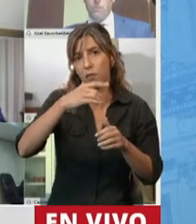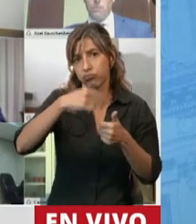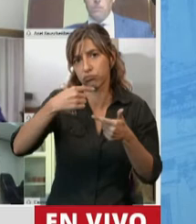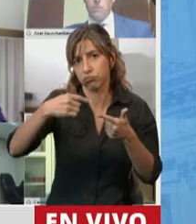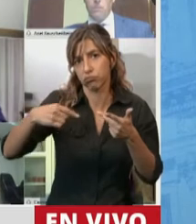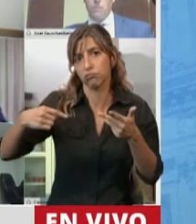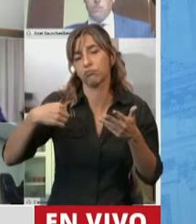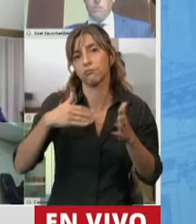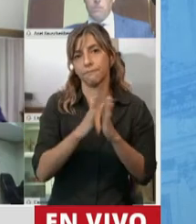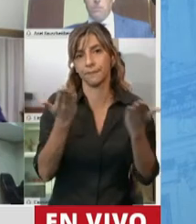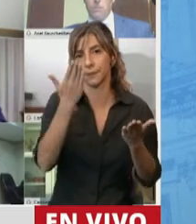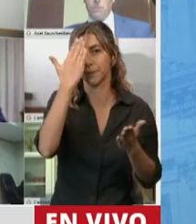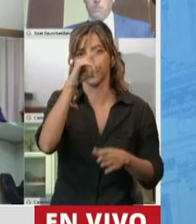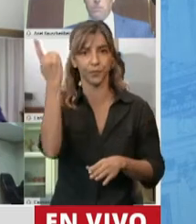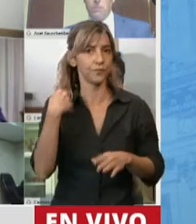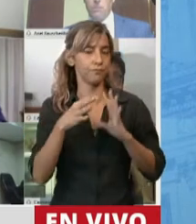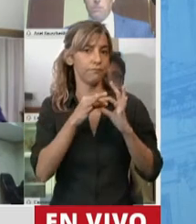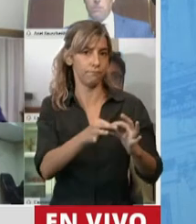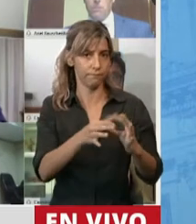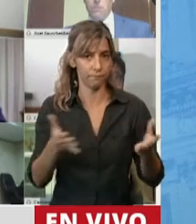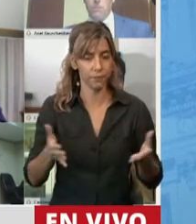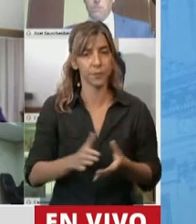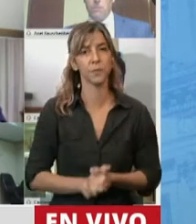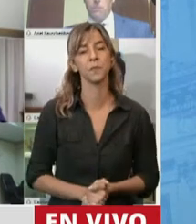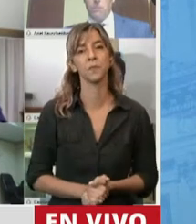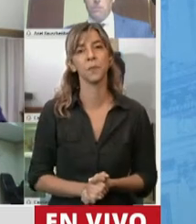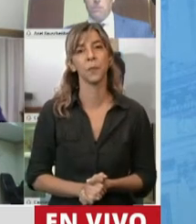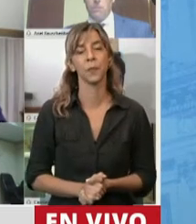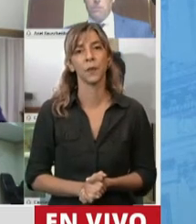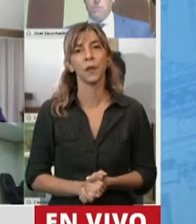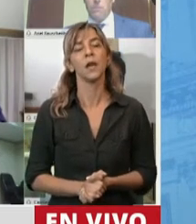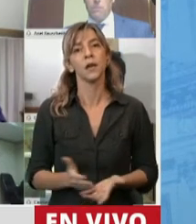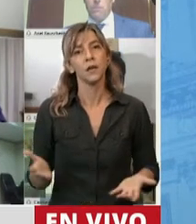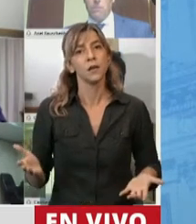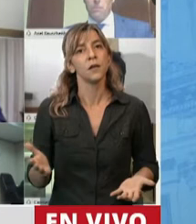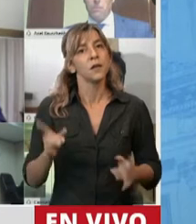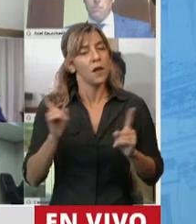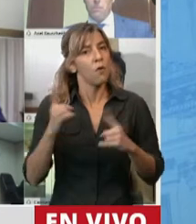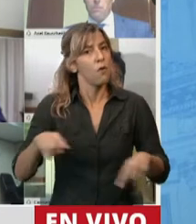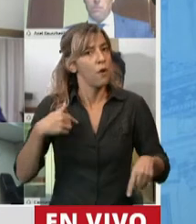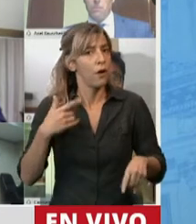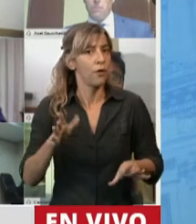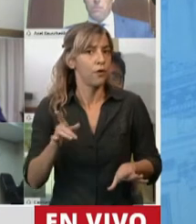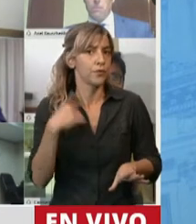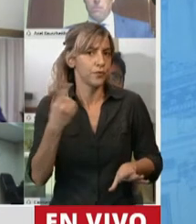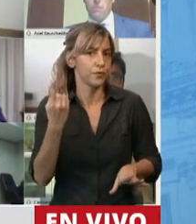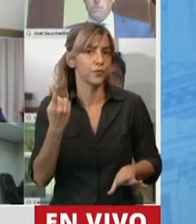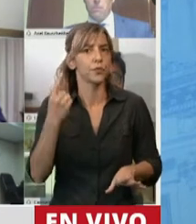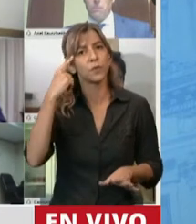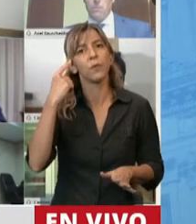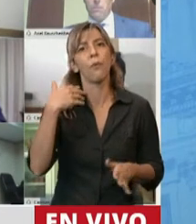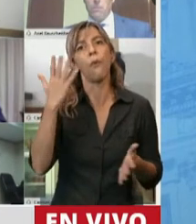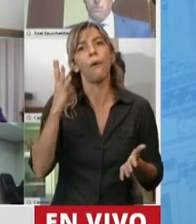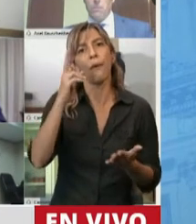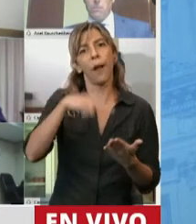tiene implicancias que son no solo teóricas, sino también prácticas. Y mi reflexión